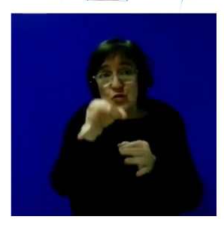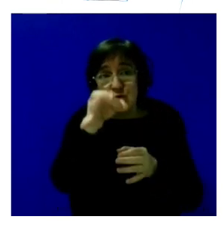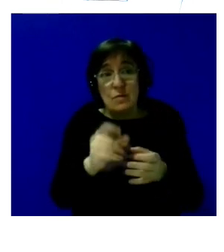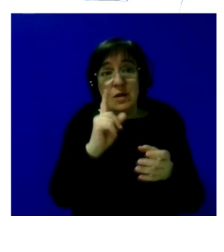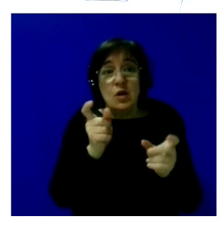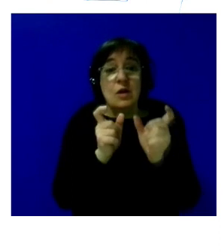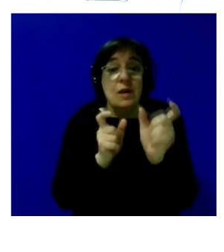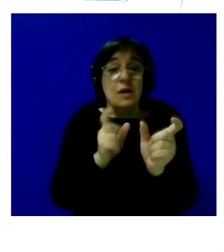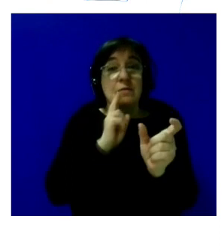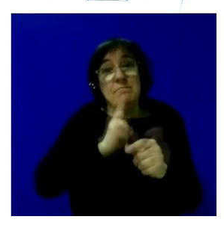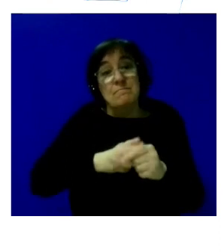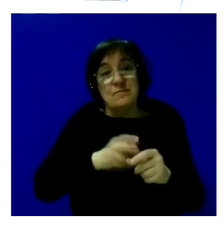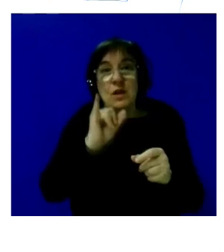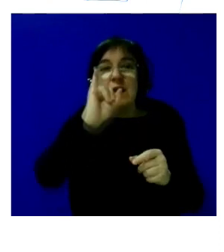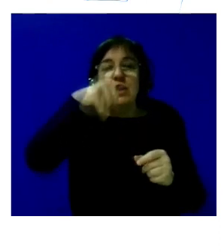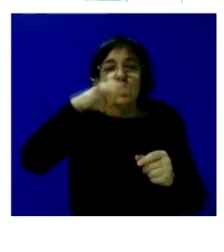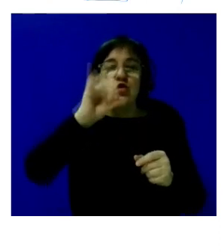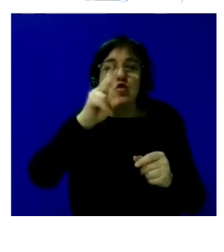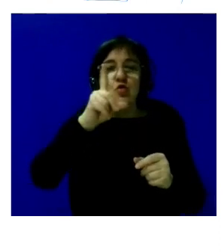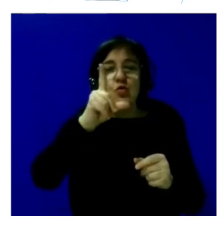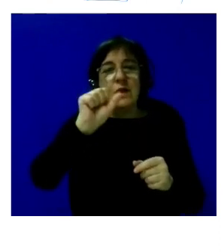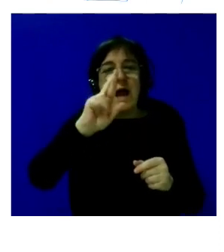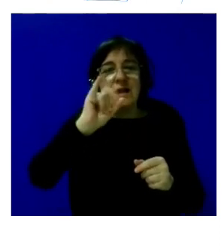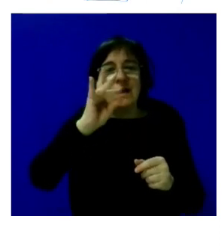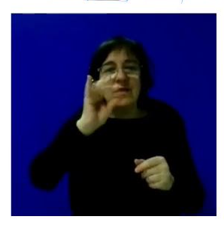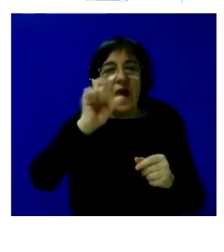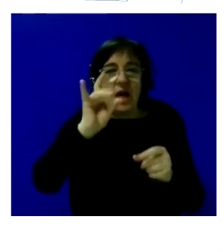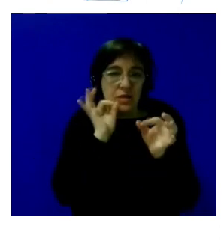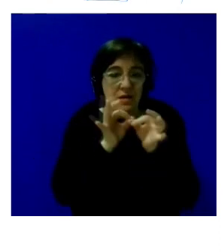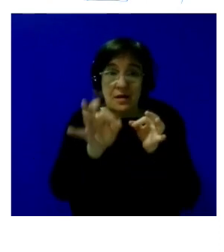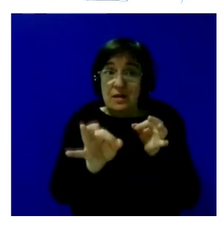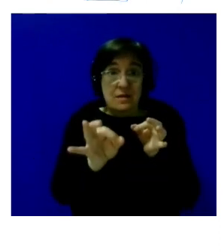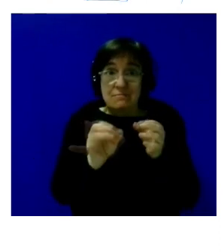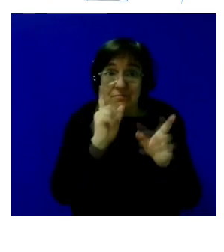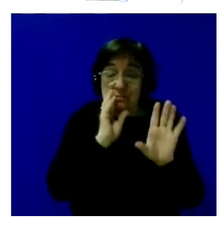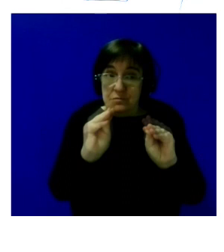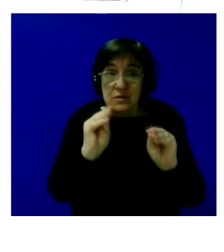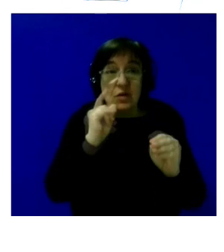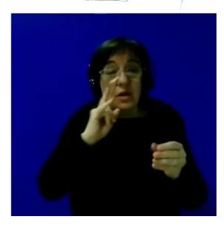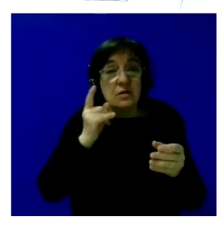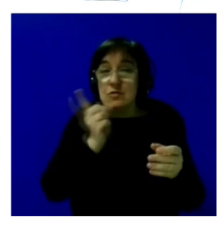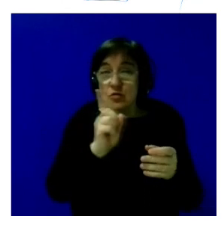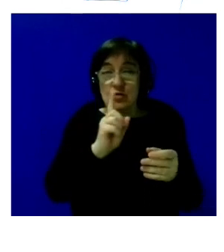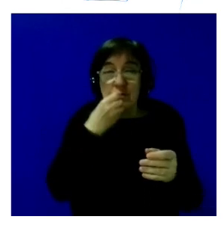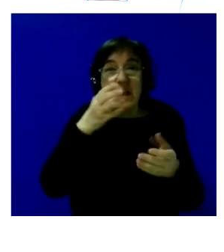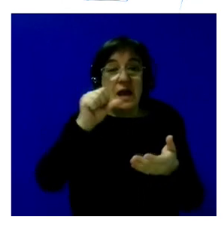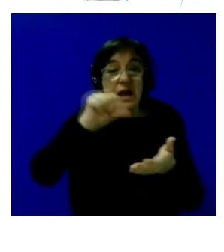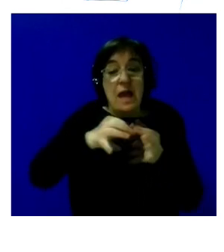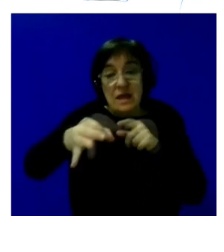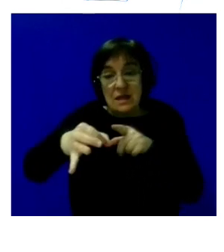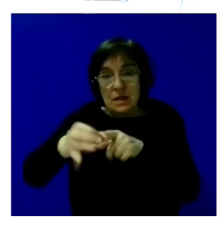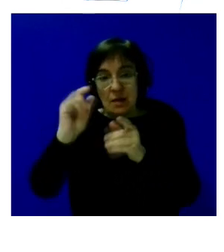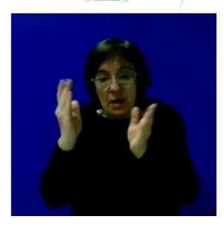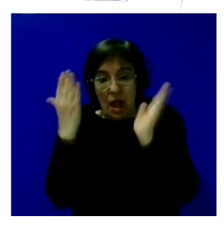palabra que muchas veces sale cuando estás allí es decir no es viable que un técnico que está en una isla vaya a atender a